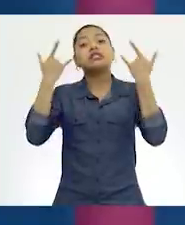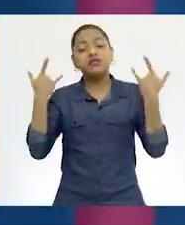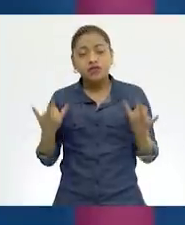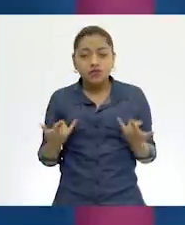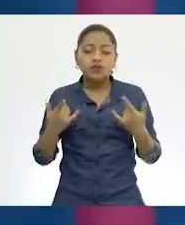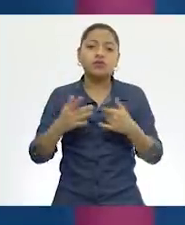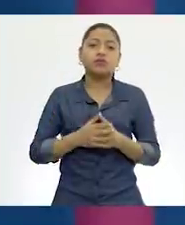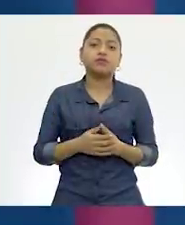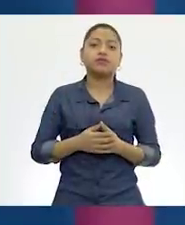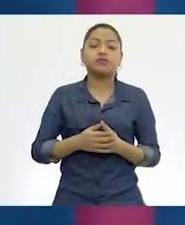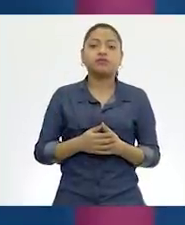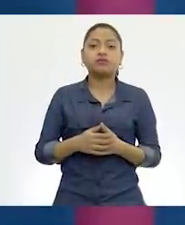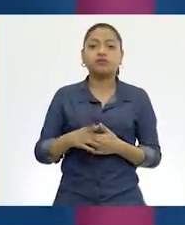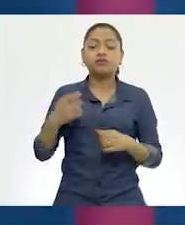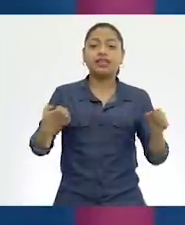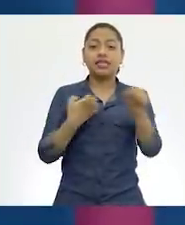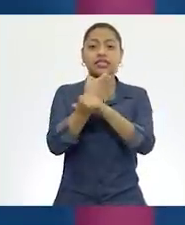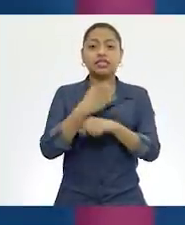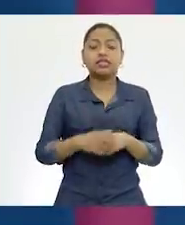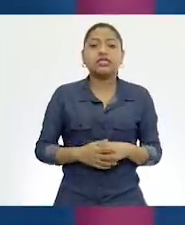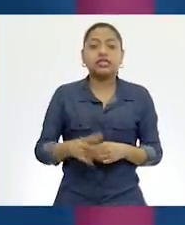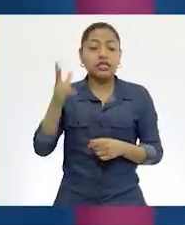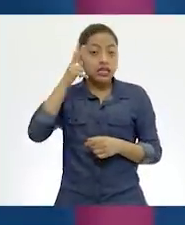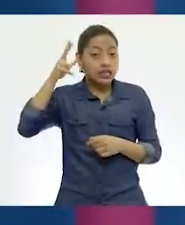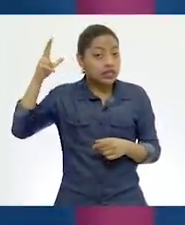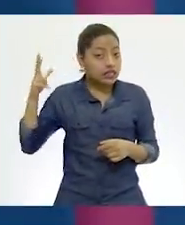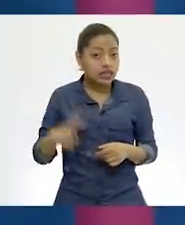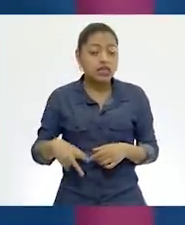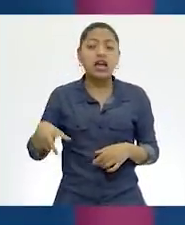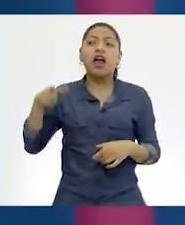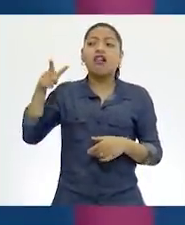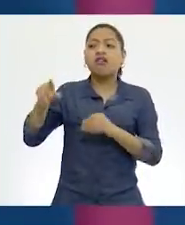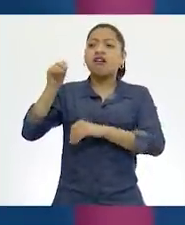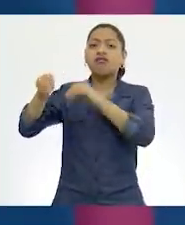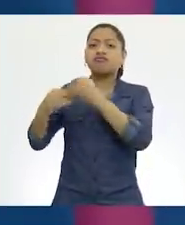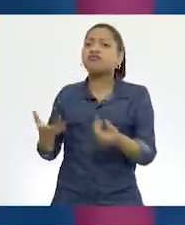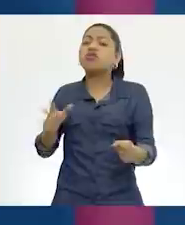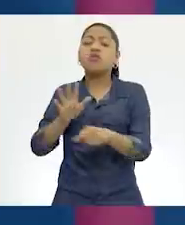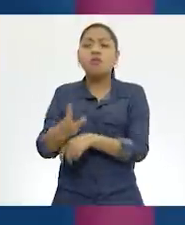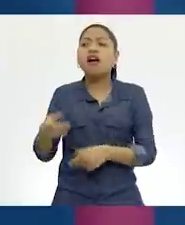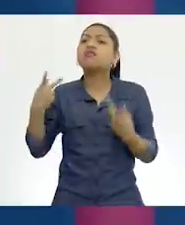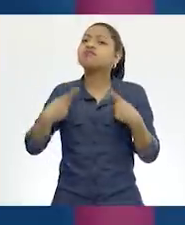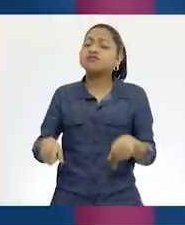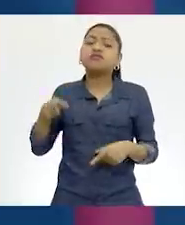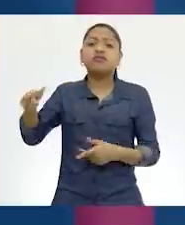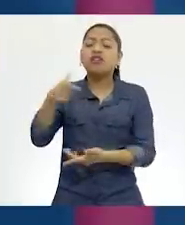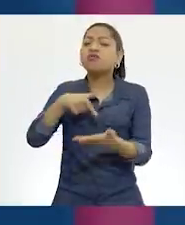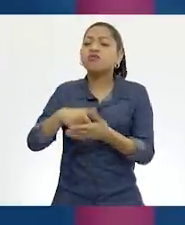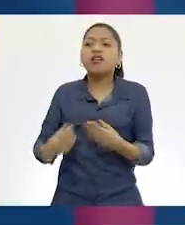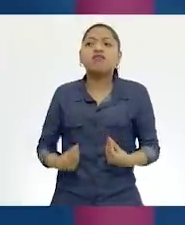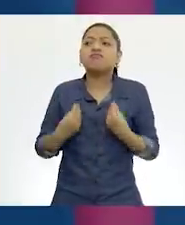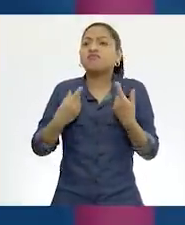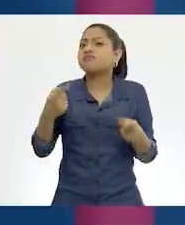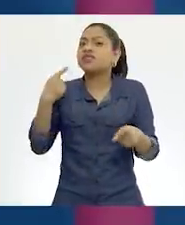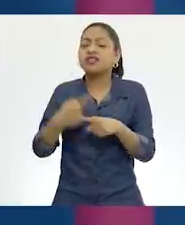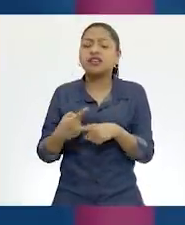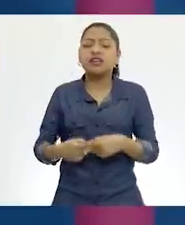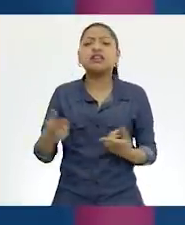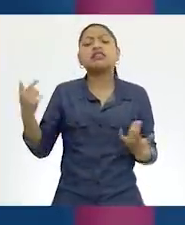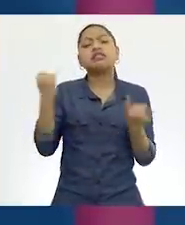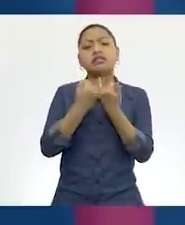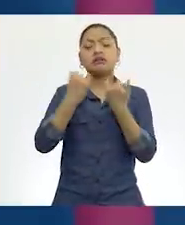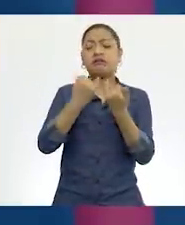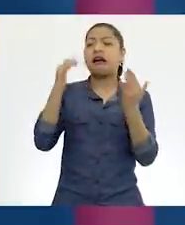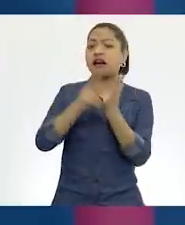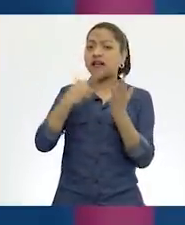del estado de Hidalgo, de cómo está compuesto, de su población y también investigué en revistas